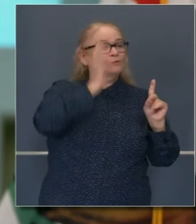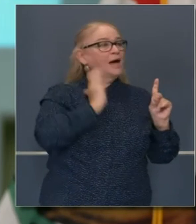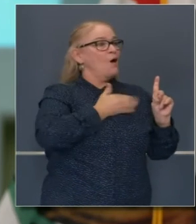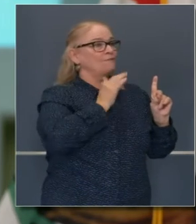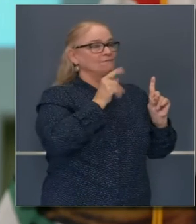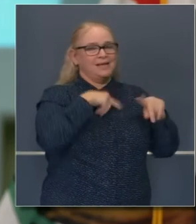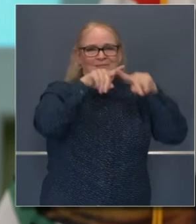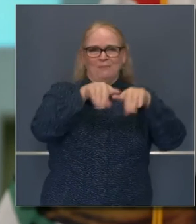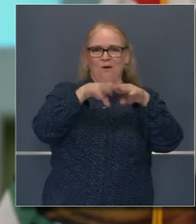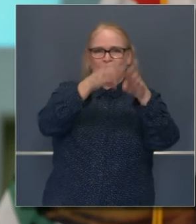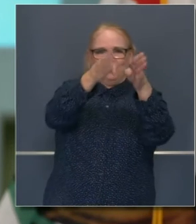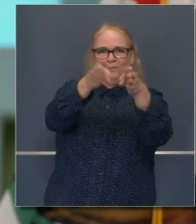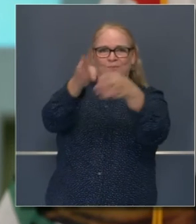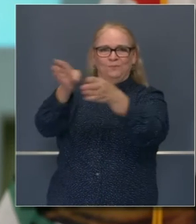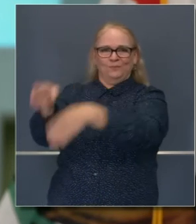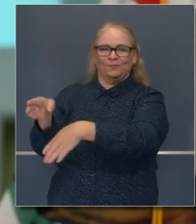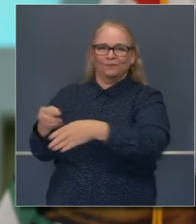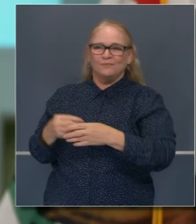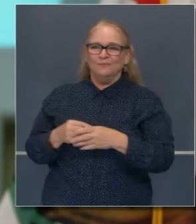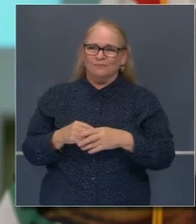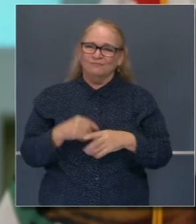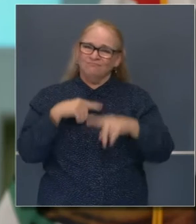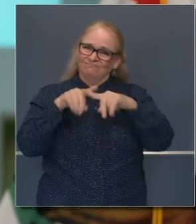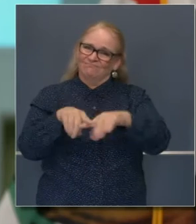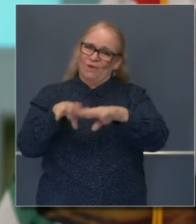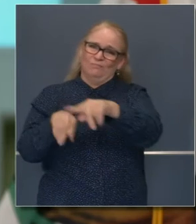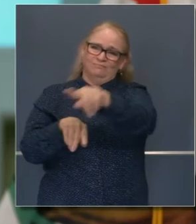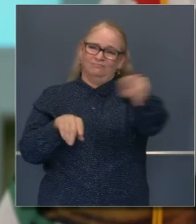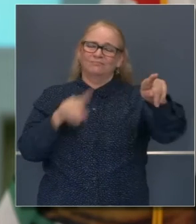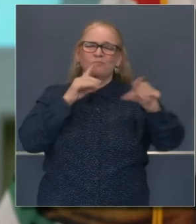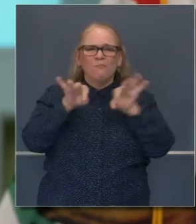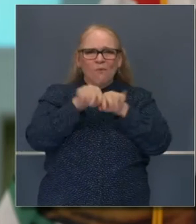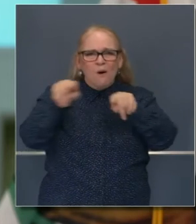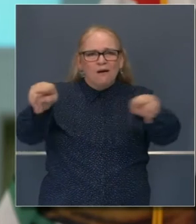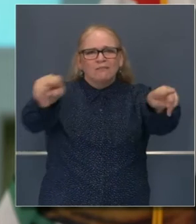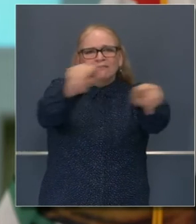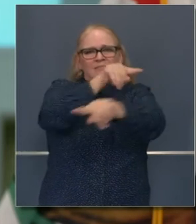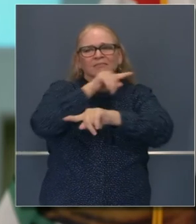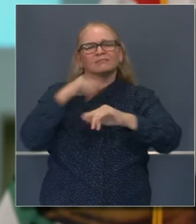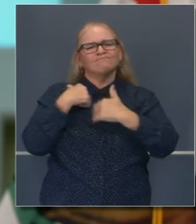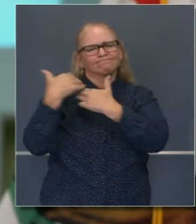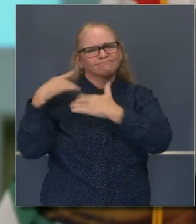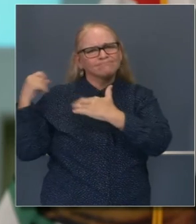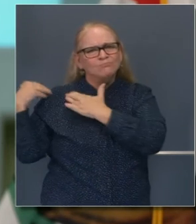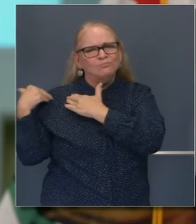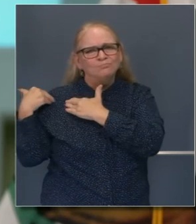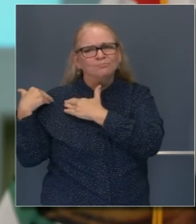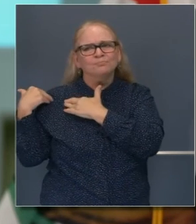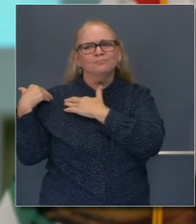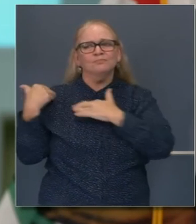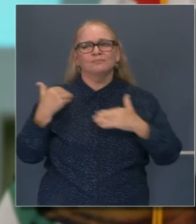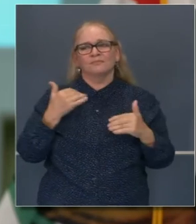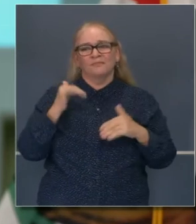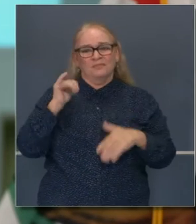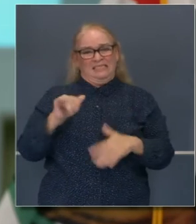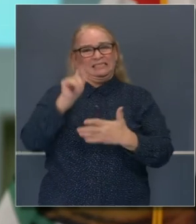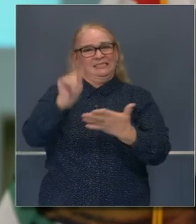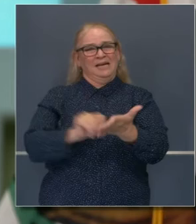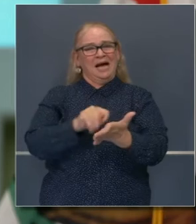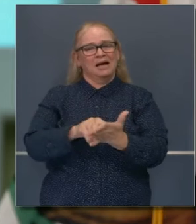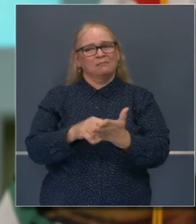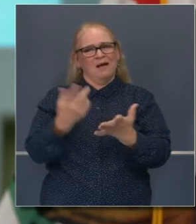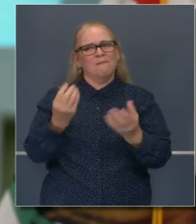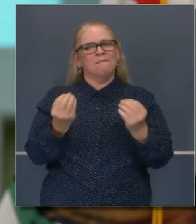qué tan pronto podemos reabrir la economía cuando tendremos inmunización. Así que nos incumbe a todos, a cada uno de nosotros